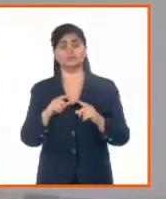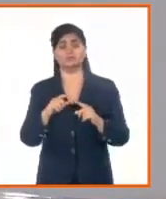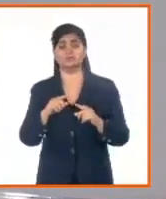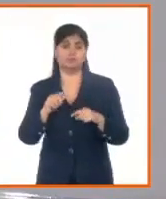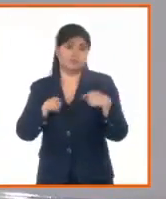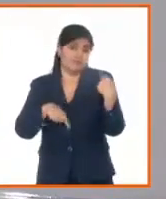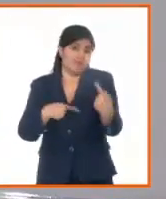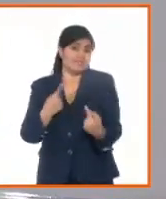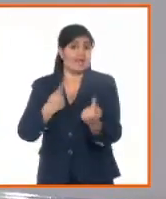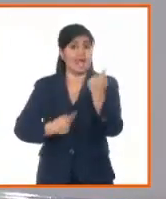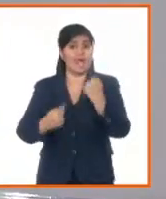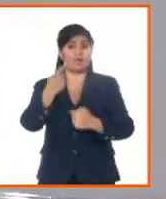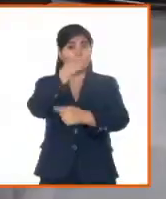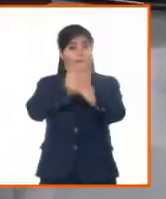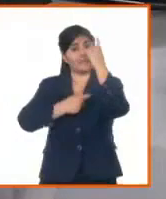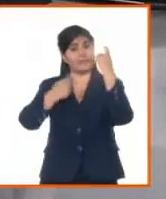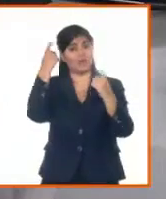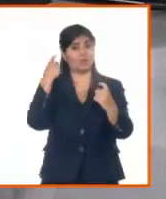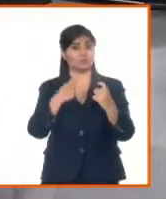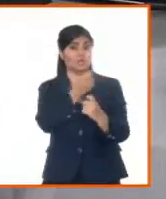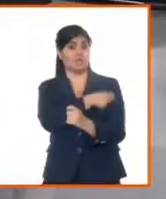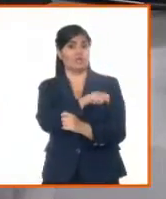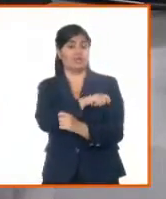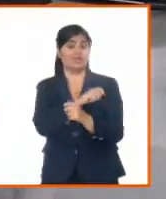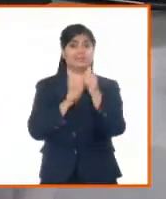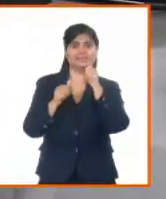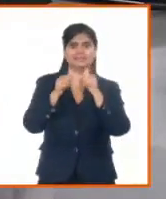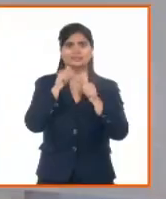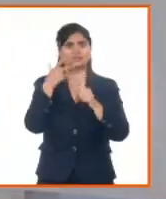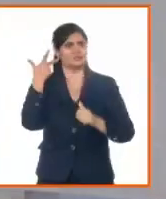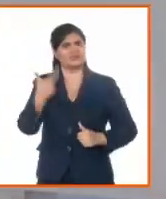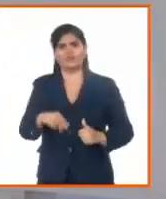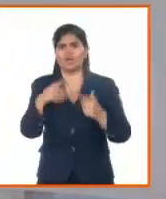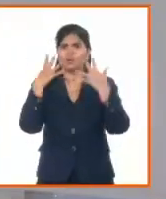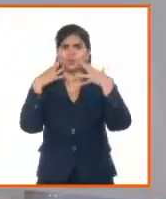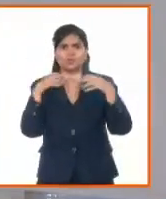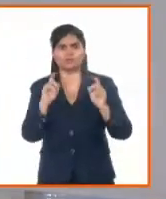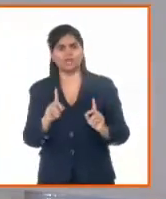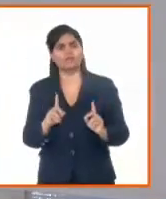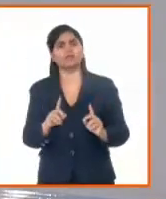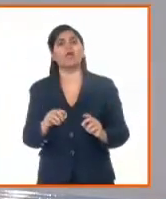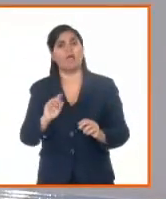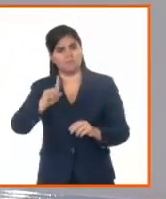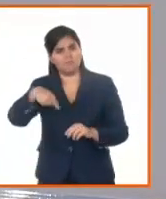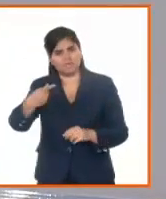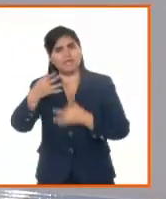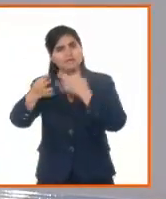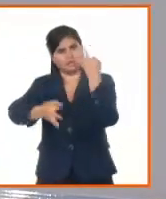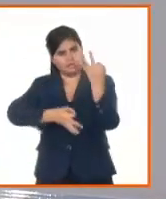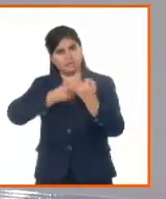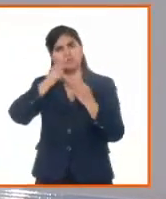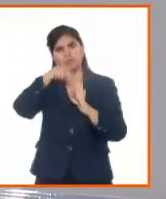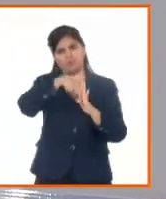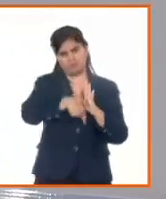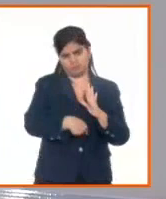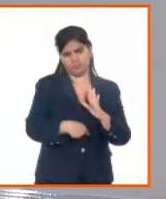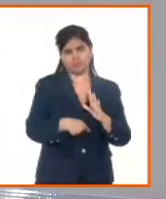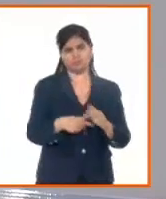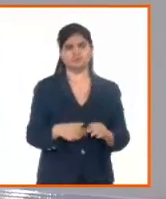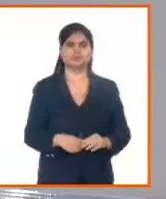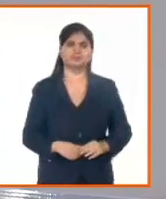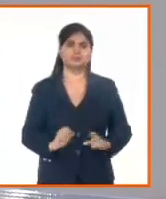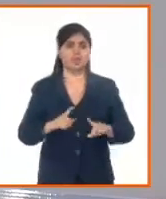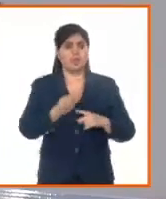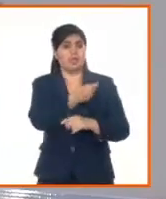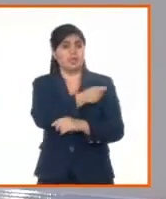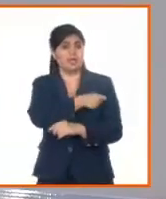alguna pregunta, porque las personas tienen inquietud en ese tema y estamos en condiciones de explicarlo perfectamente, porque además lo que nosotros queremos es